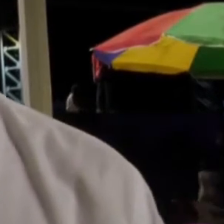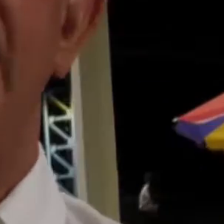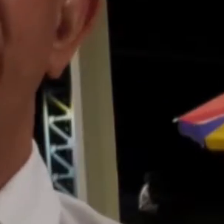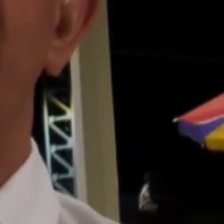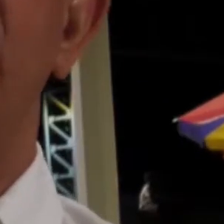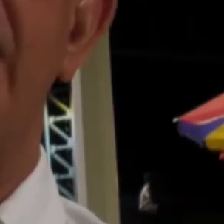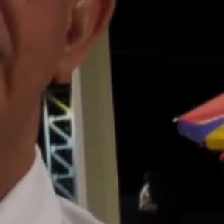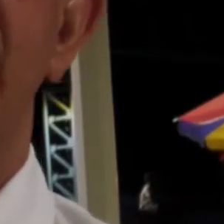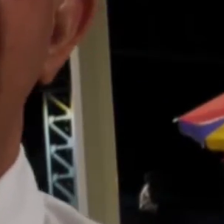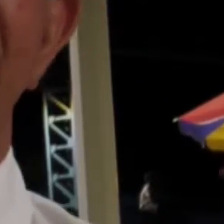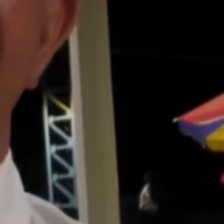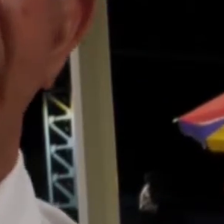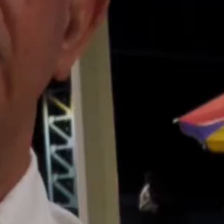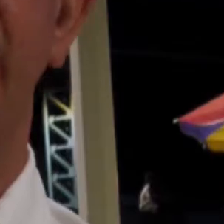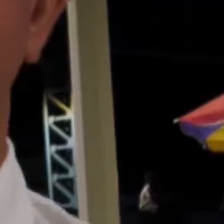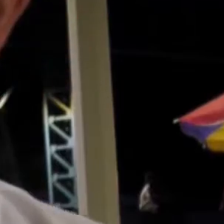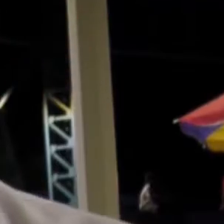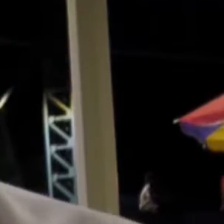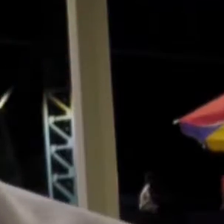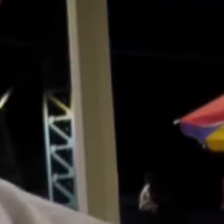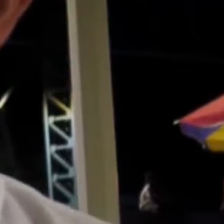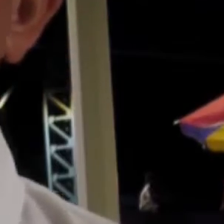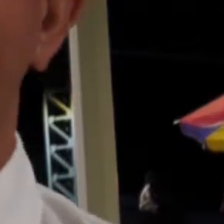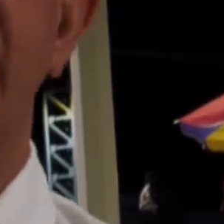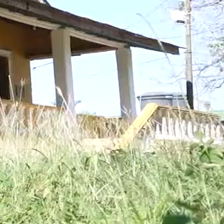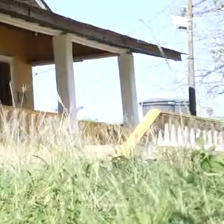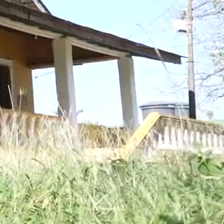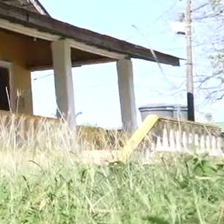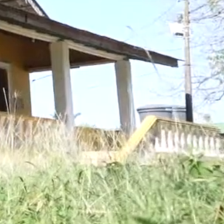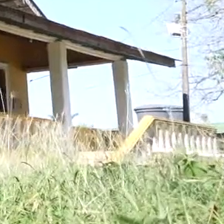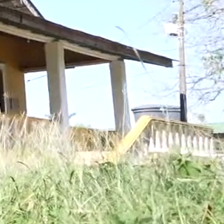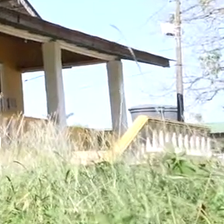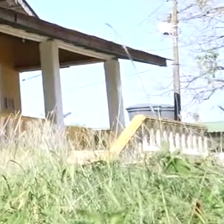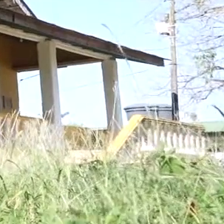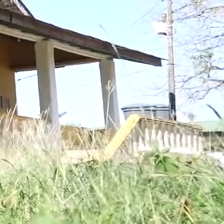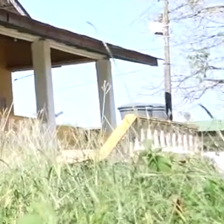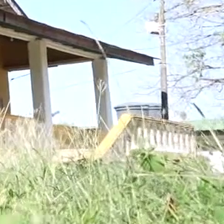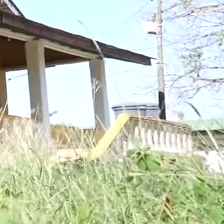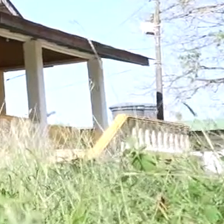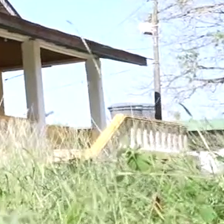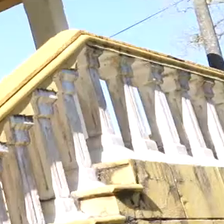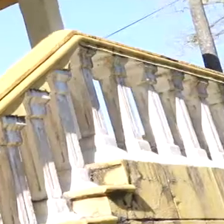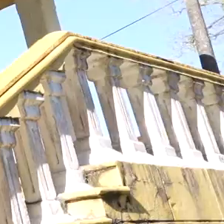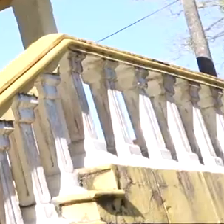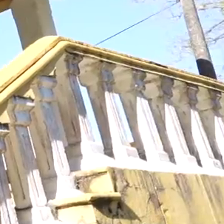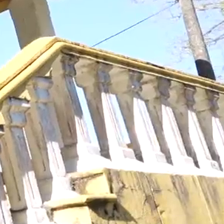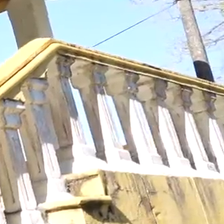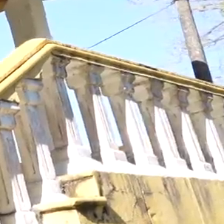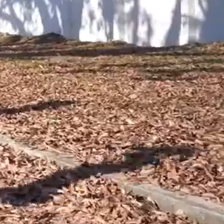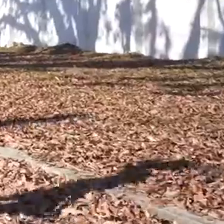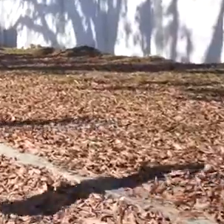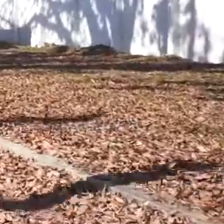beneficios. En primer lugar, acercar la universidad a los territorios y acercarla a través del reconocimiento de los